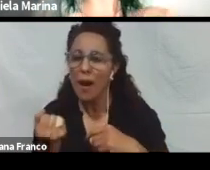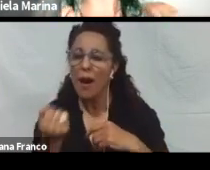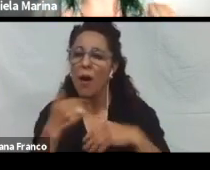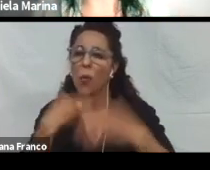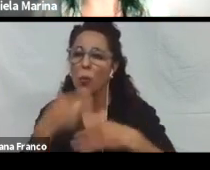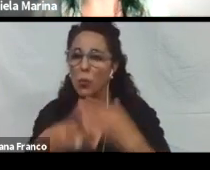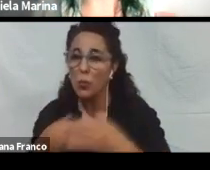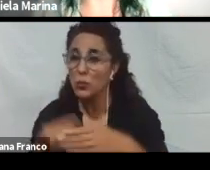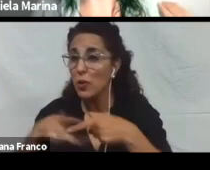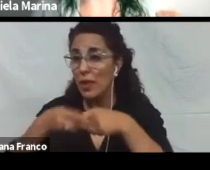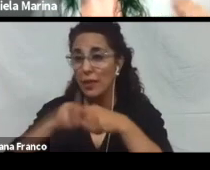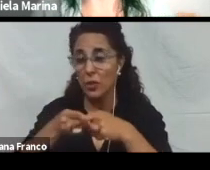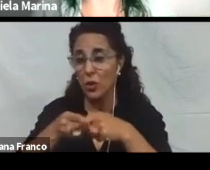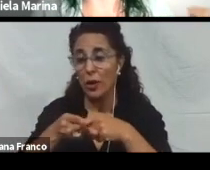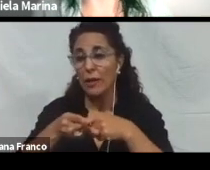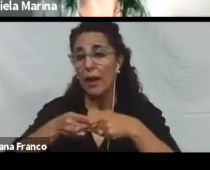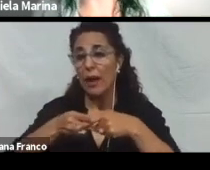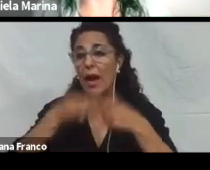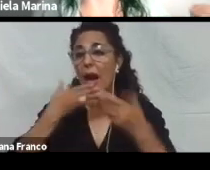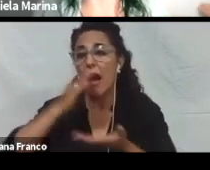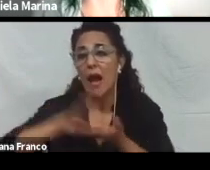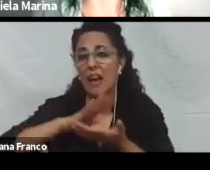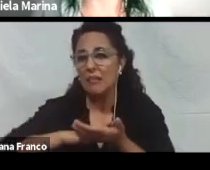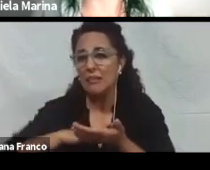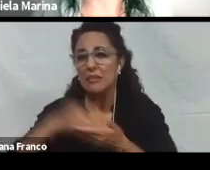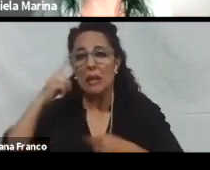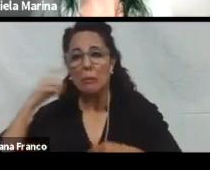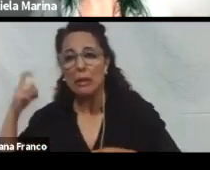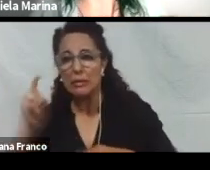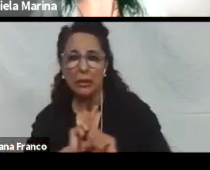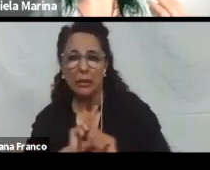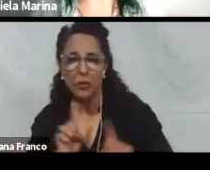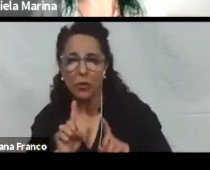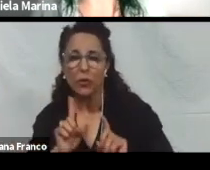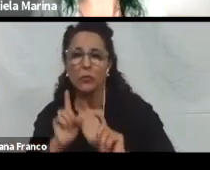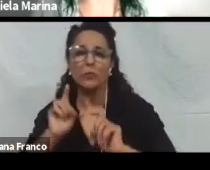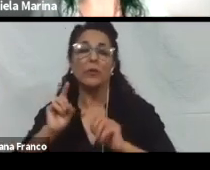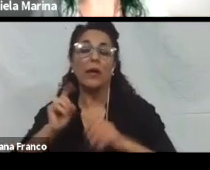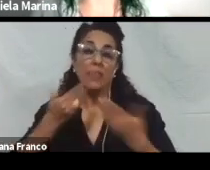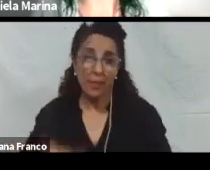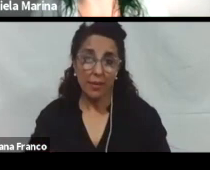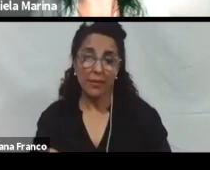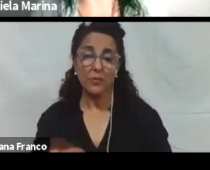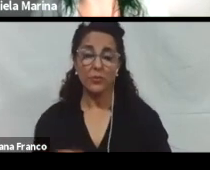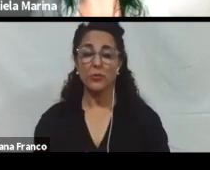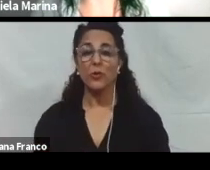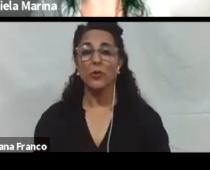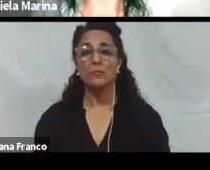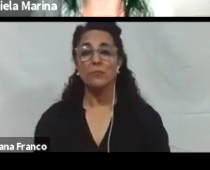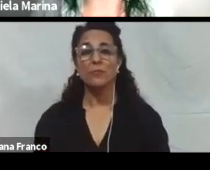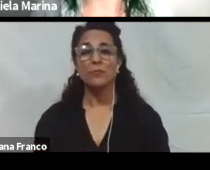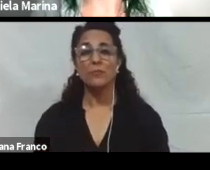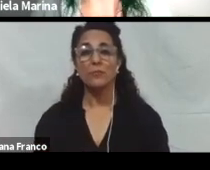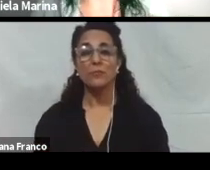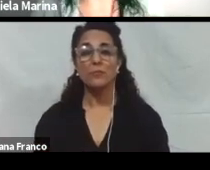no necesariamente garantiza el aprendizaje y su accesibilidad. De hecho, a veces pasa que se utilizan determinadas